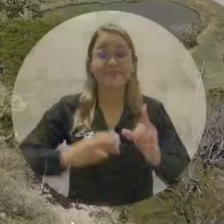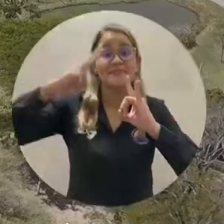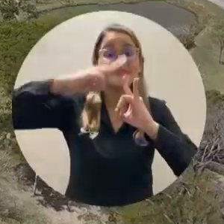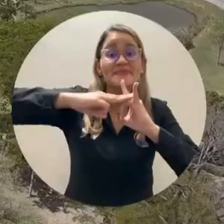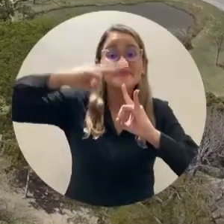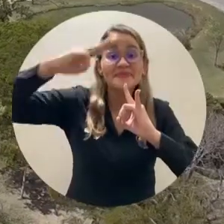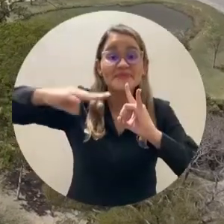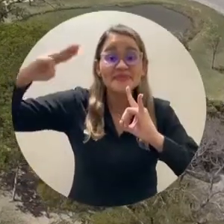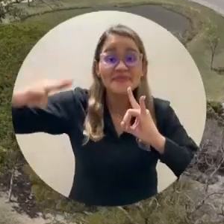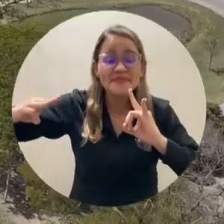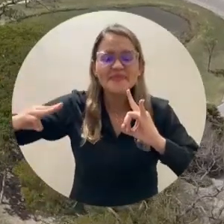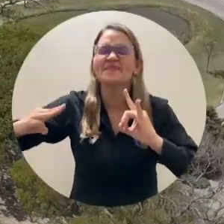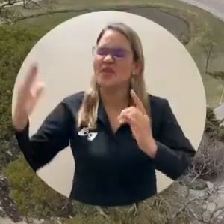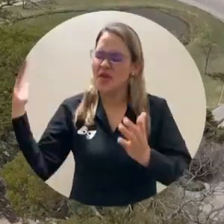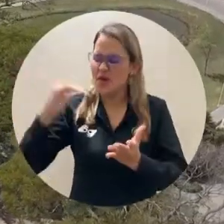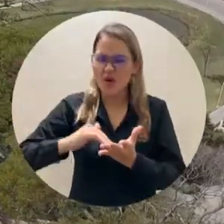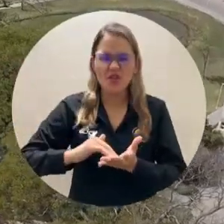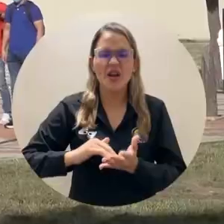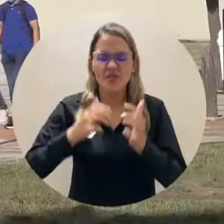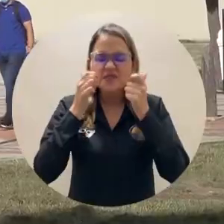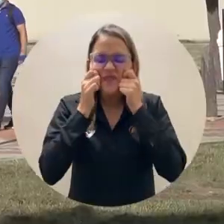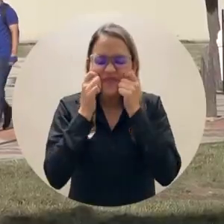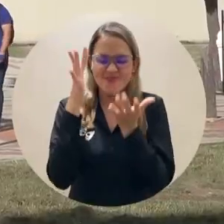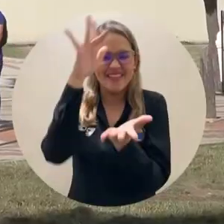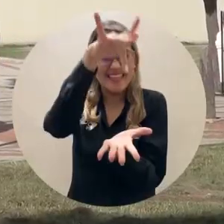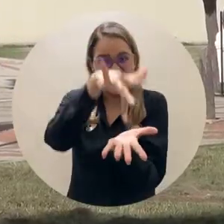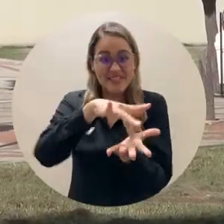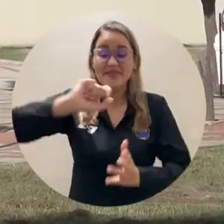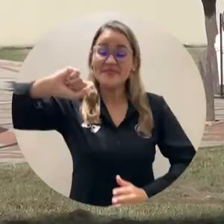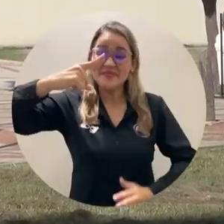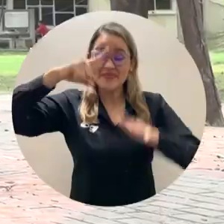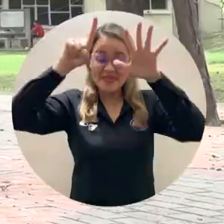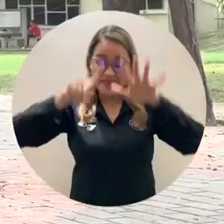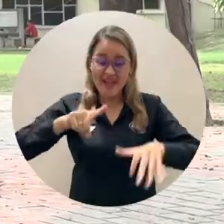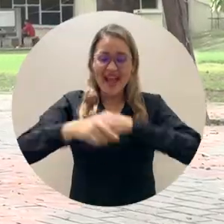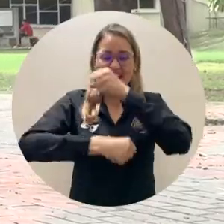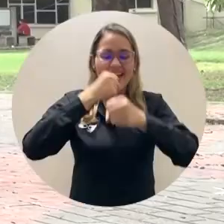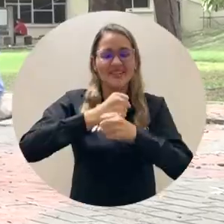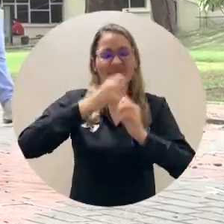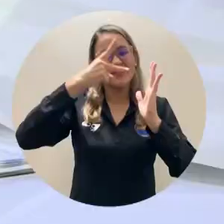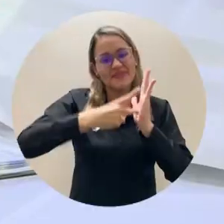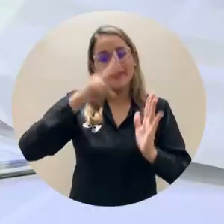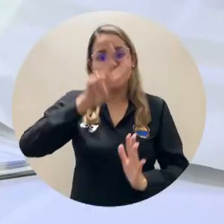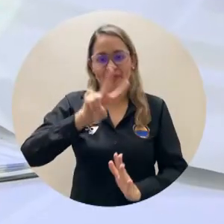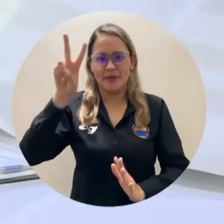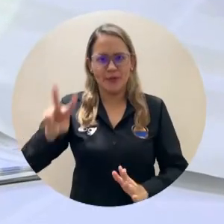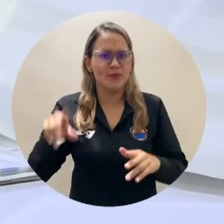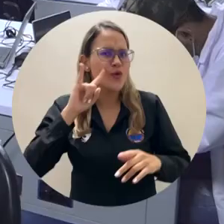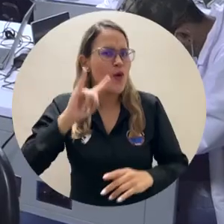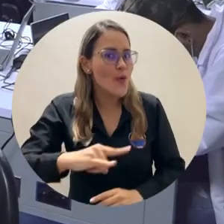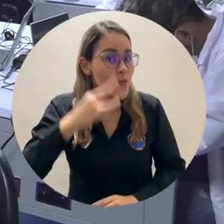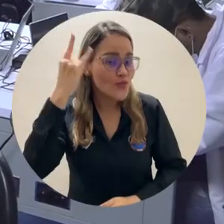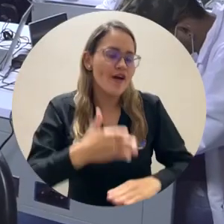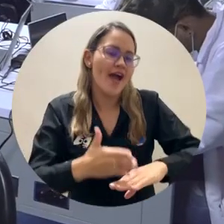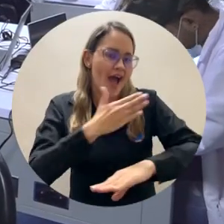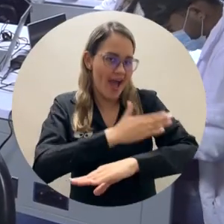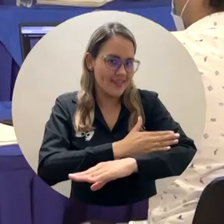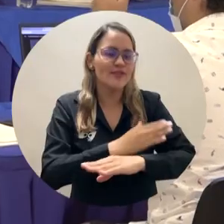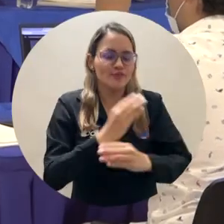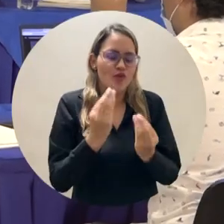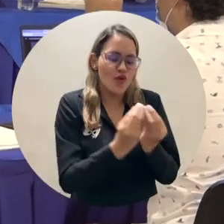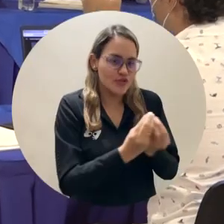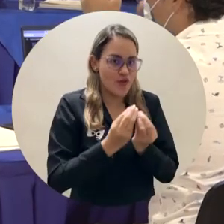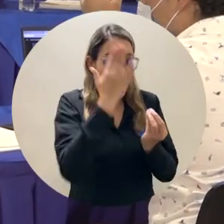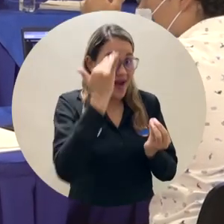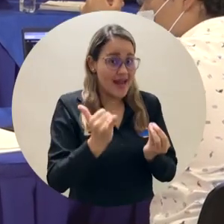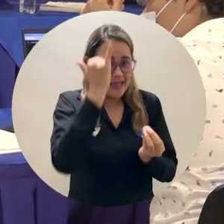La Universidad del Magdalena vuelve totalmente a la presencialidad en el primer semestre de 2022. Así se decidió en la primera sesión del